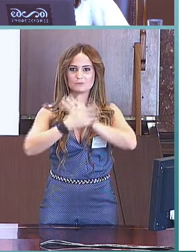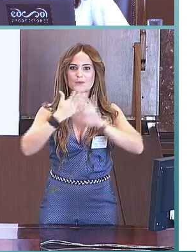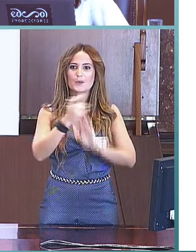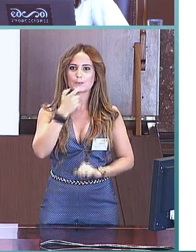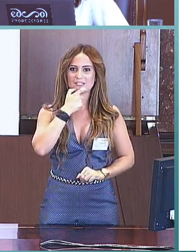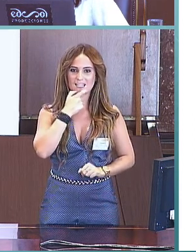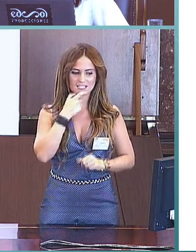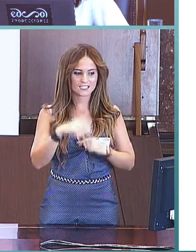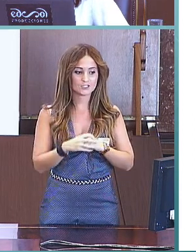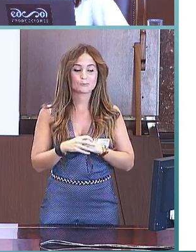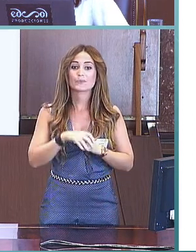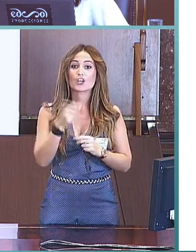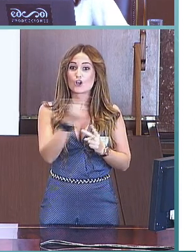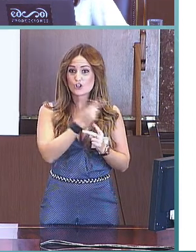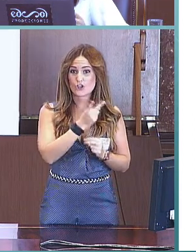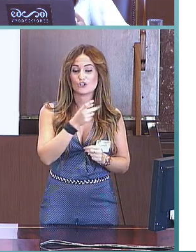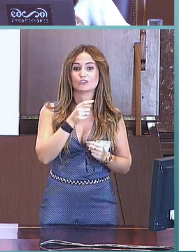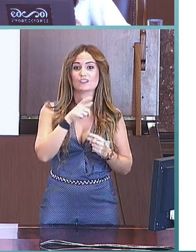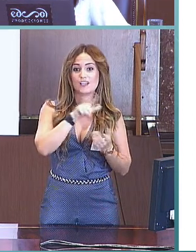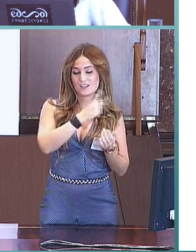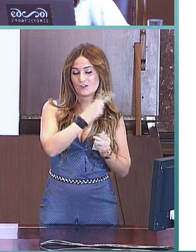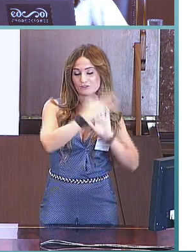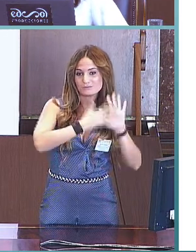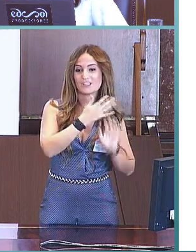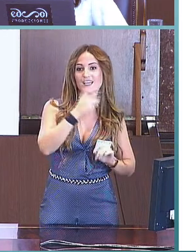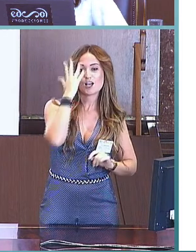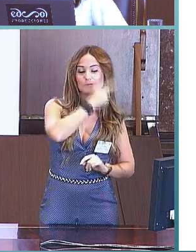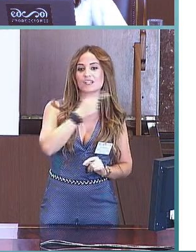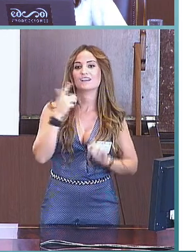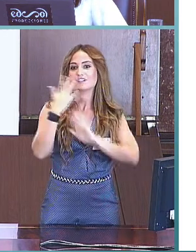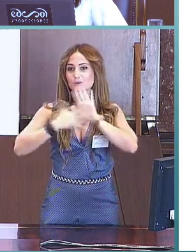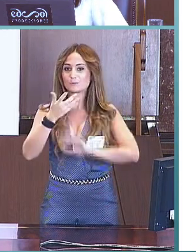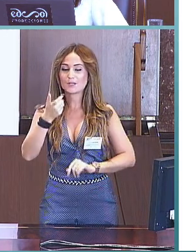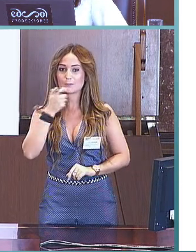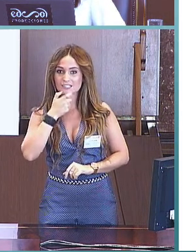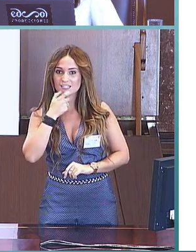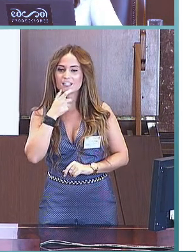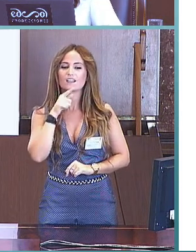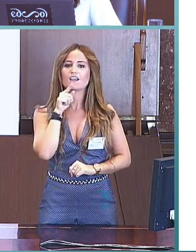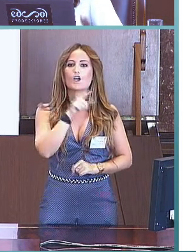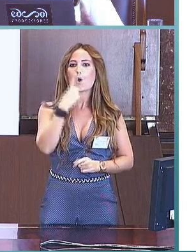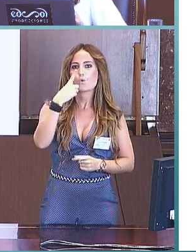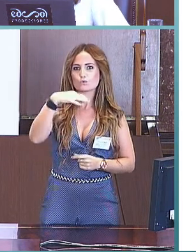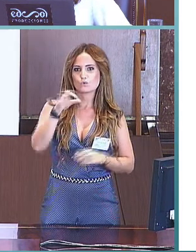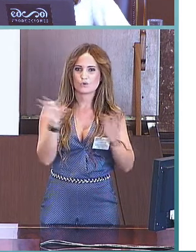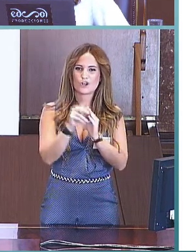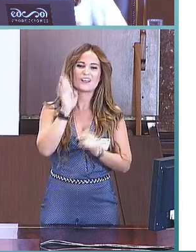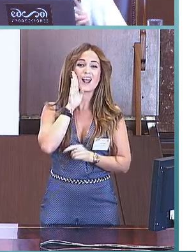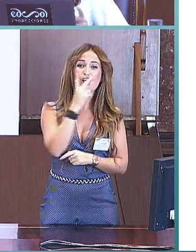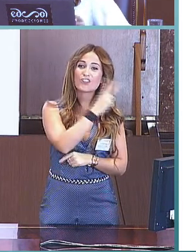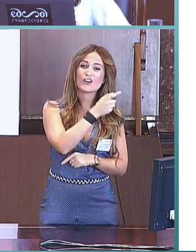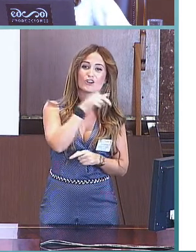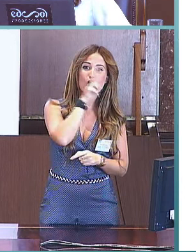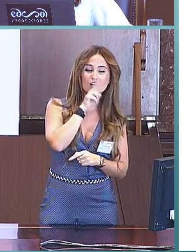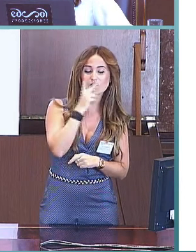signos británica. En ambos casos, se ha optado en lugar de utilizar dos cuestionarios, utilizar